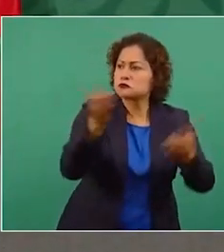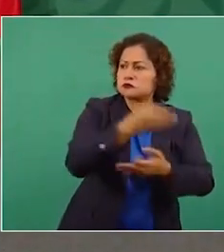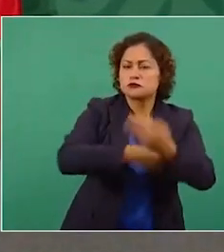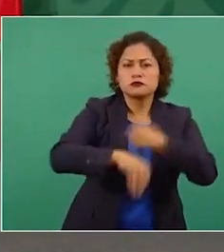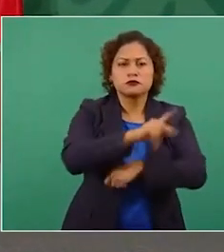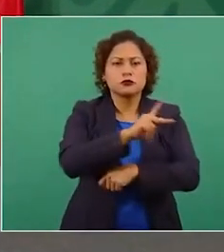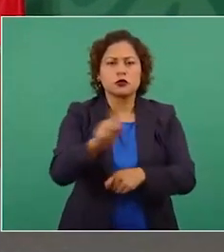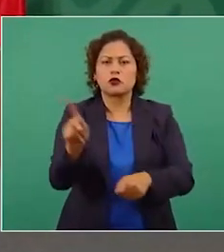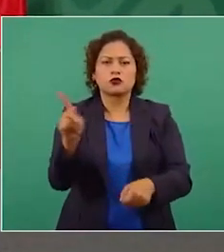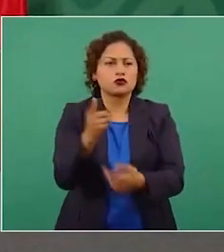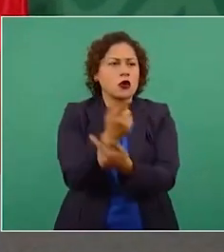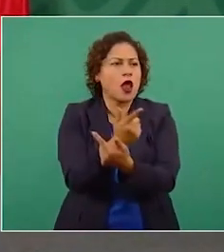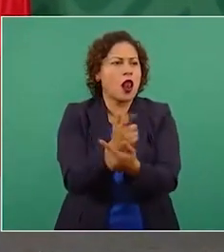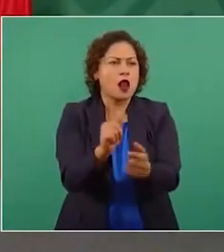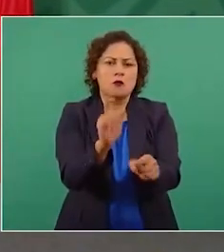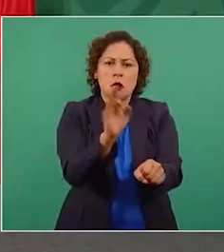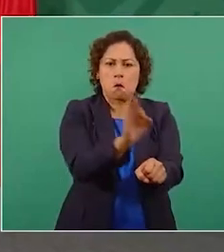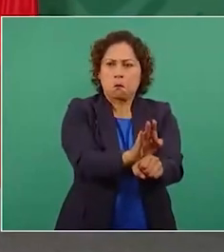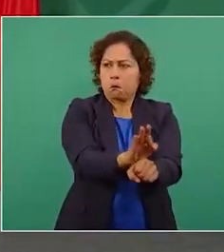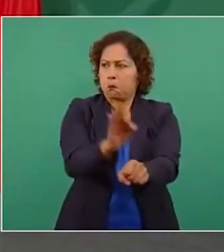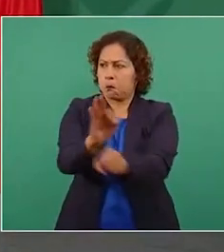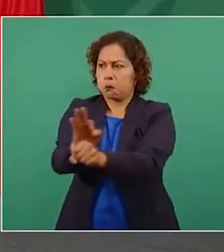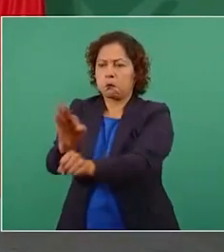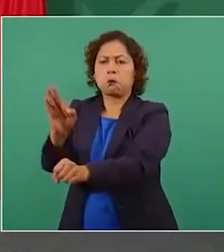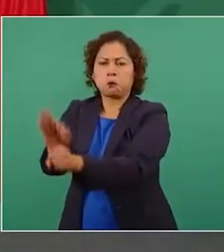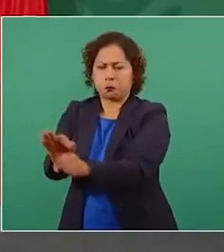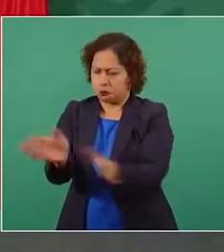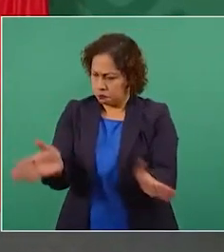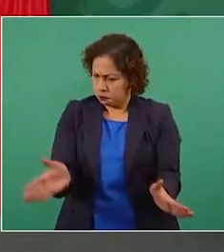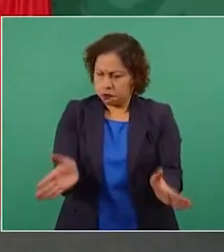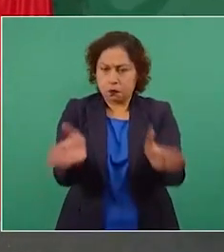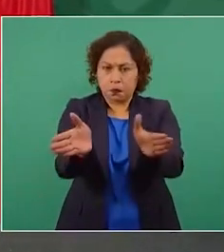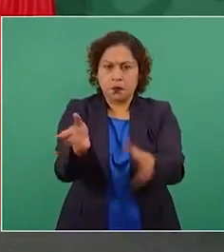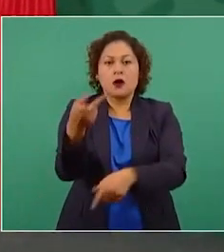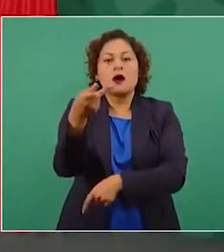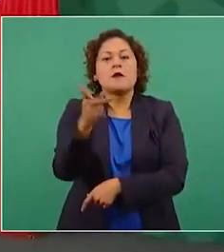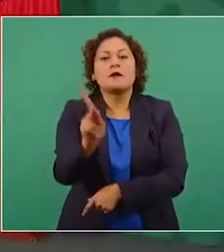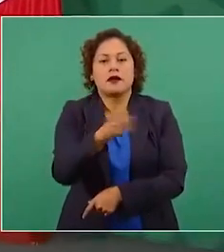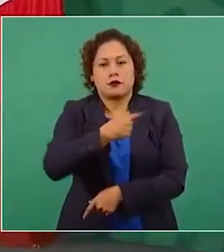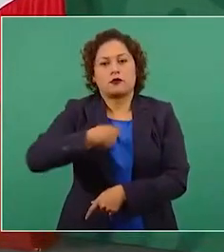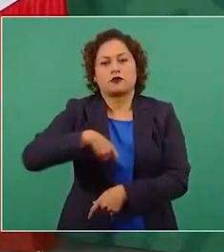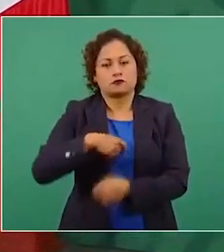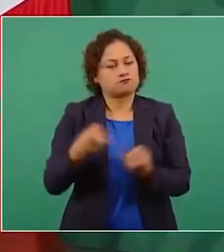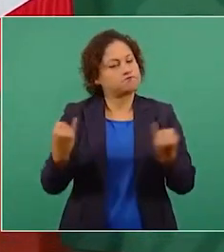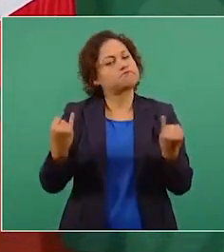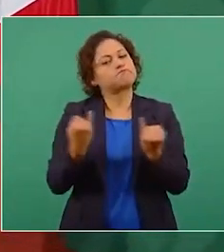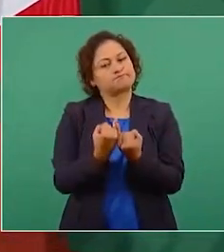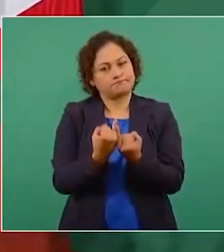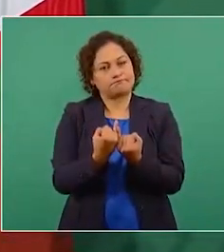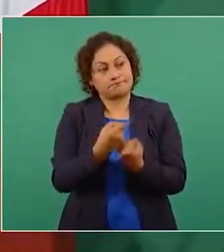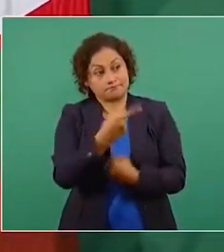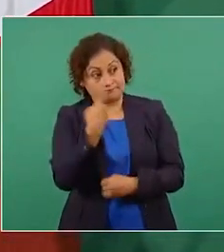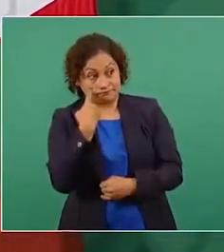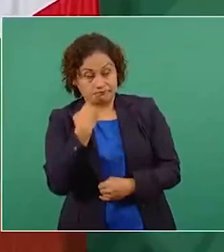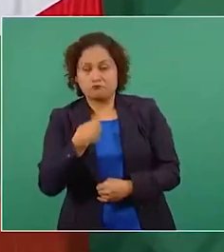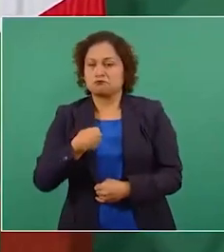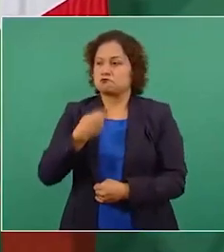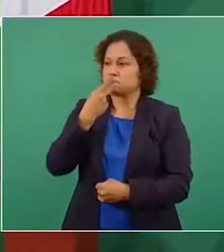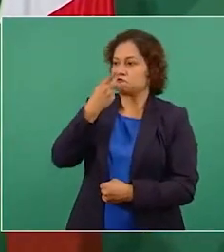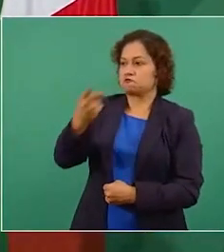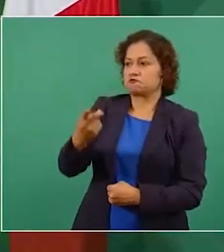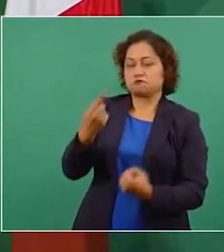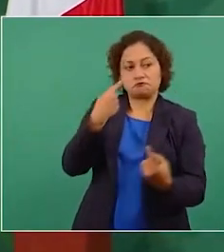vamos a seguir ejerciendo nuestro derecho de réplica. Lo otro también es interesante,